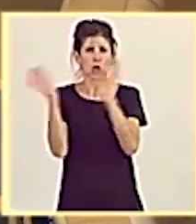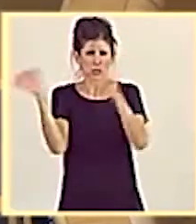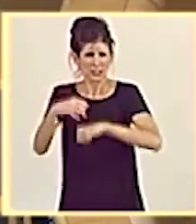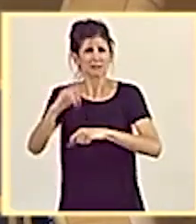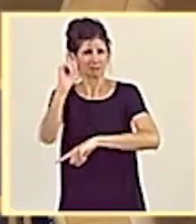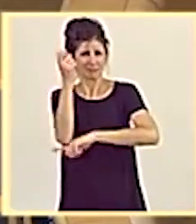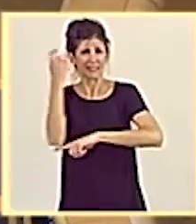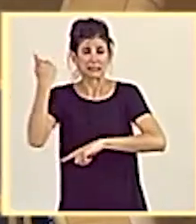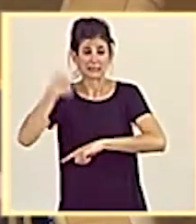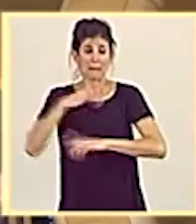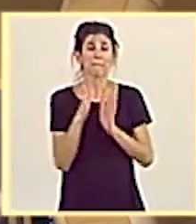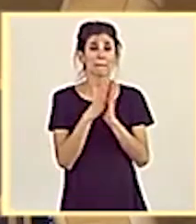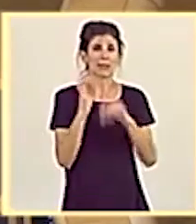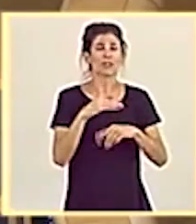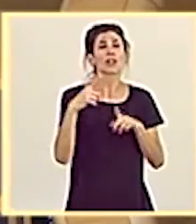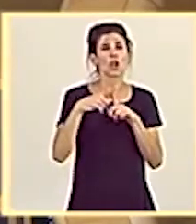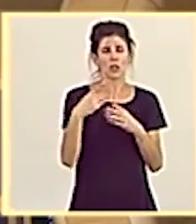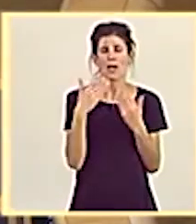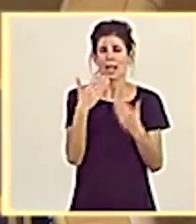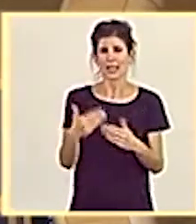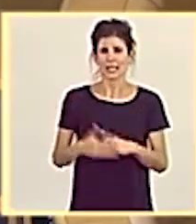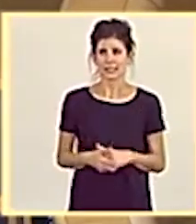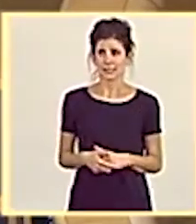alcanzado en el Pacto de Toledo. Gracias.